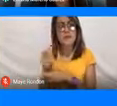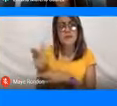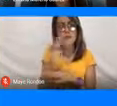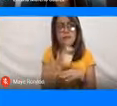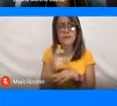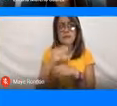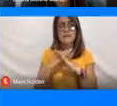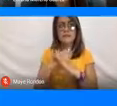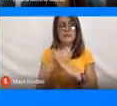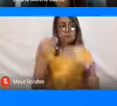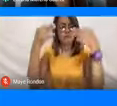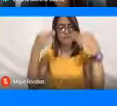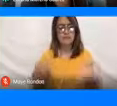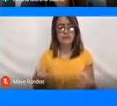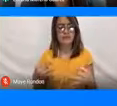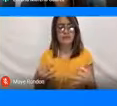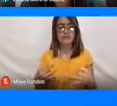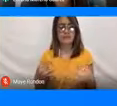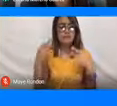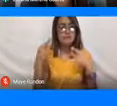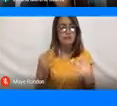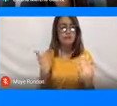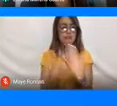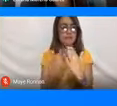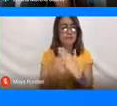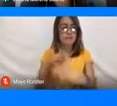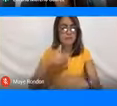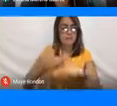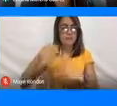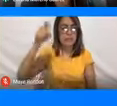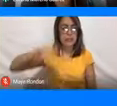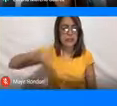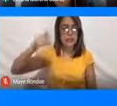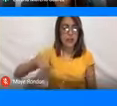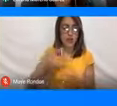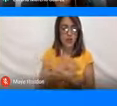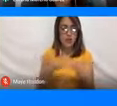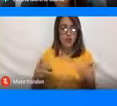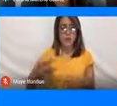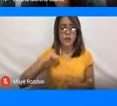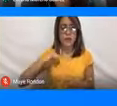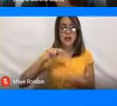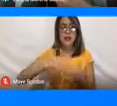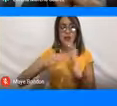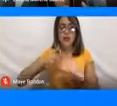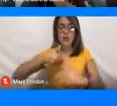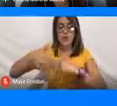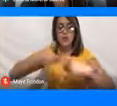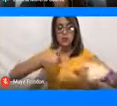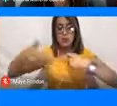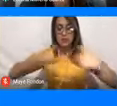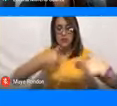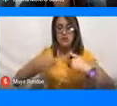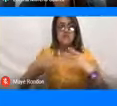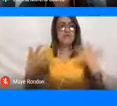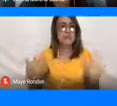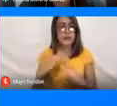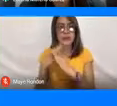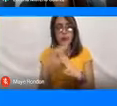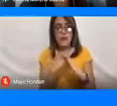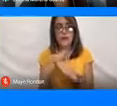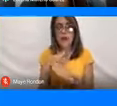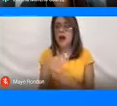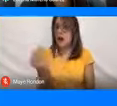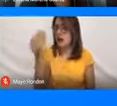seguridad de esos que recurren a nosotros para tomar nuestros servicios. Seguridad en cuanto a seguridad